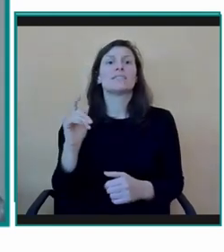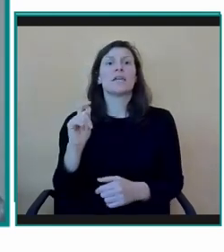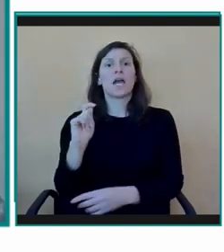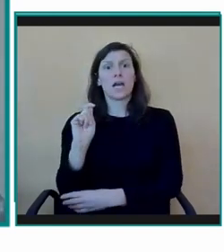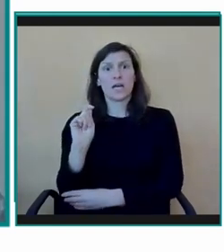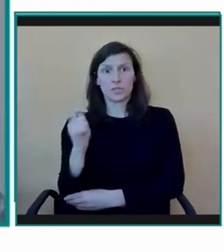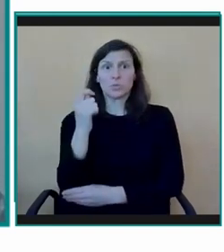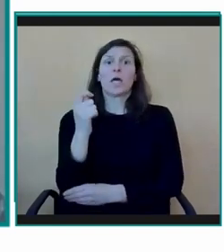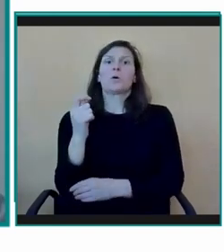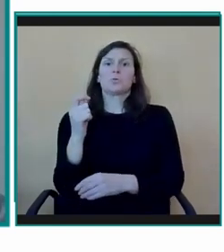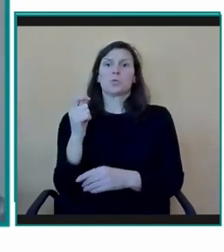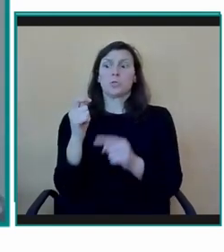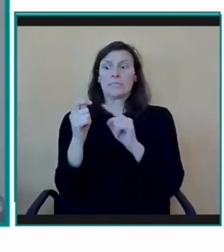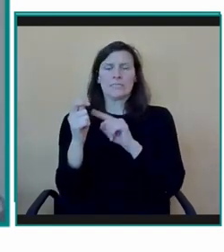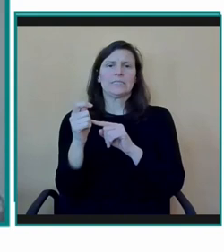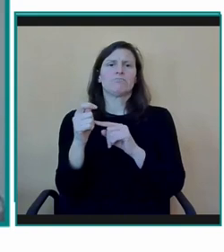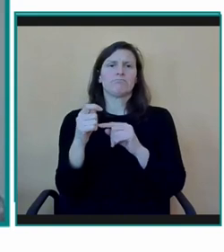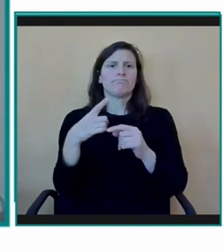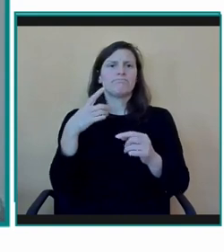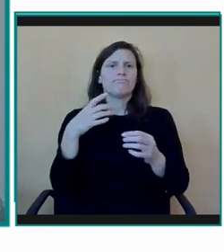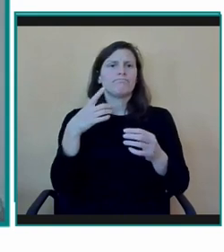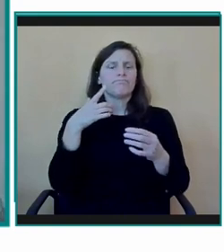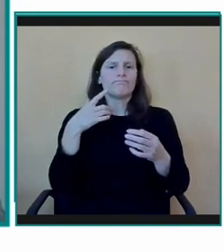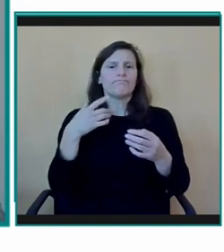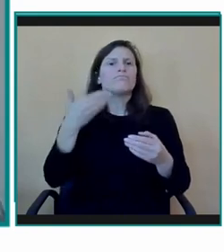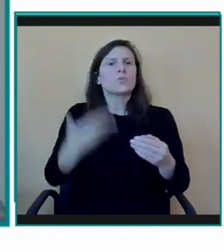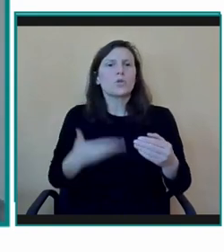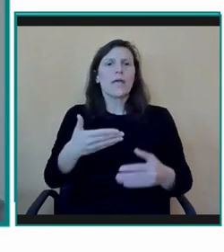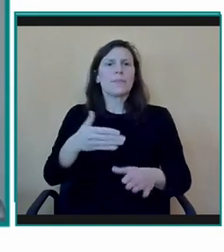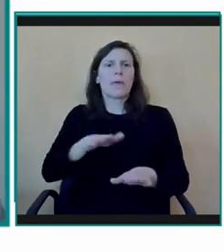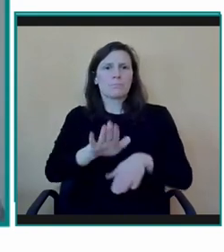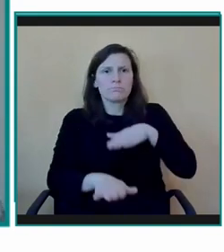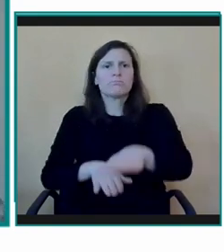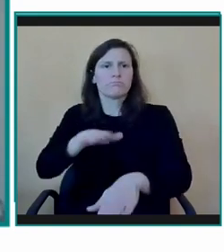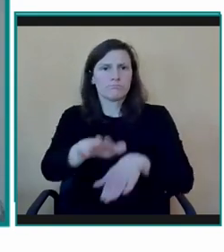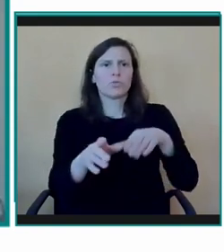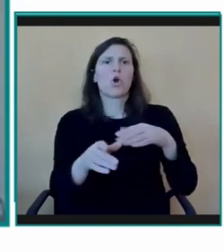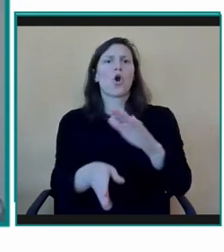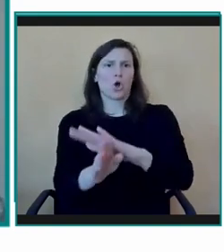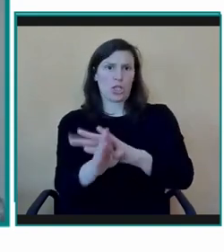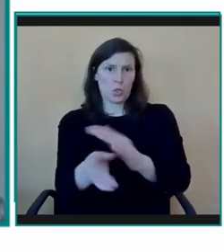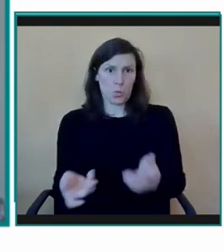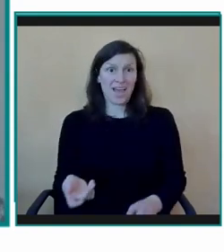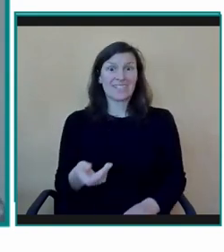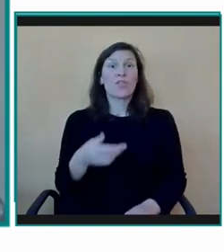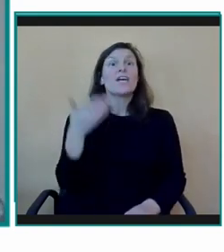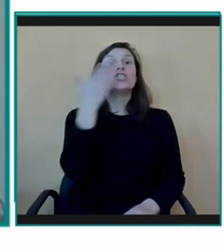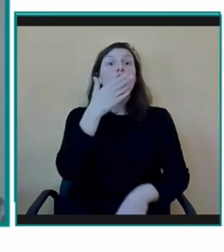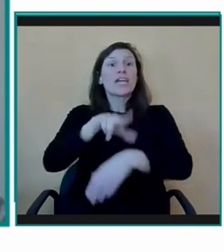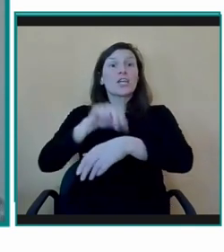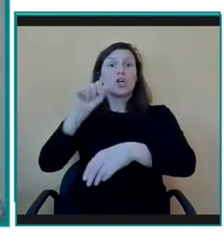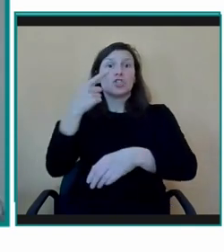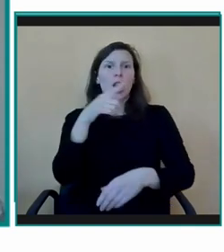que abanderar. Ha sido un acierto, sin duda, que hayáis elegido al Colegio El Sol para estos